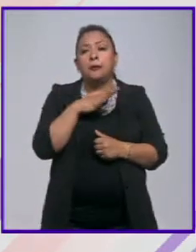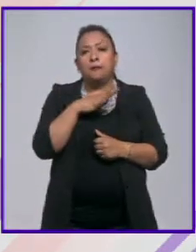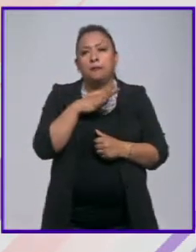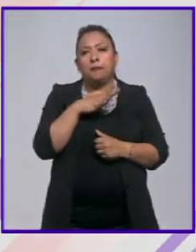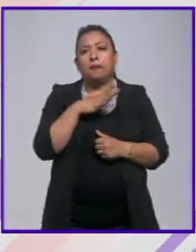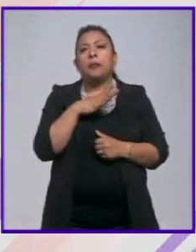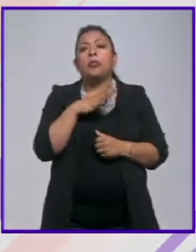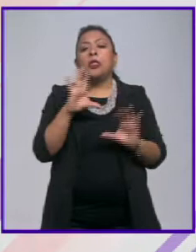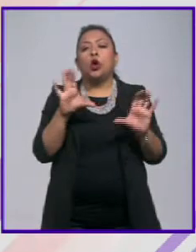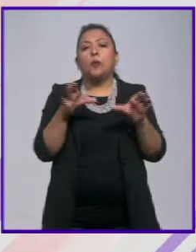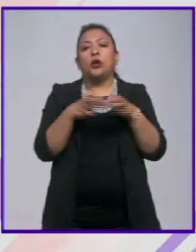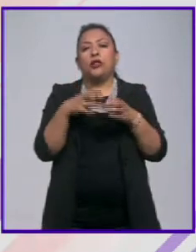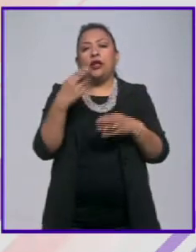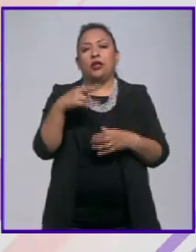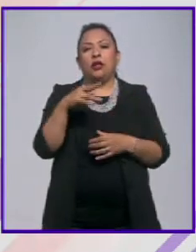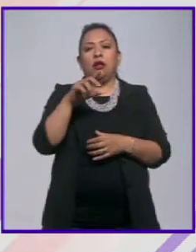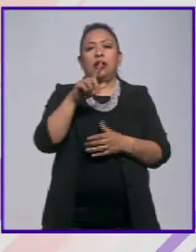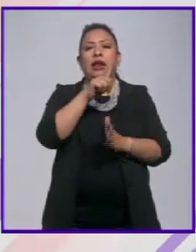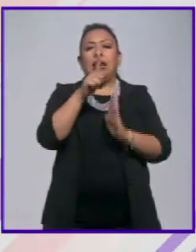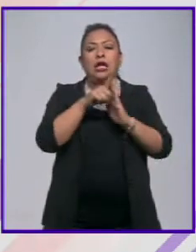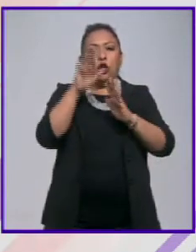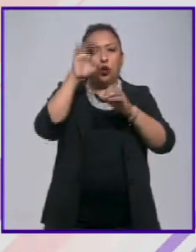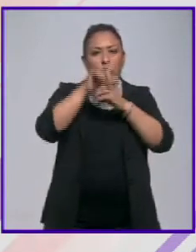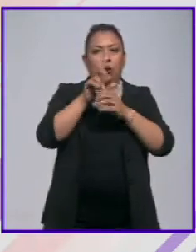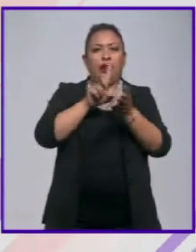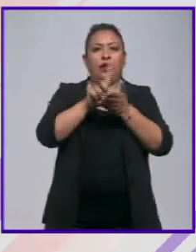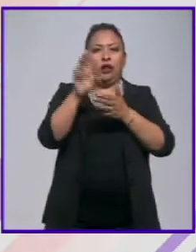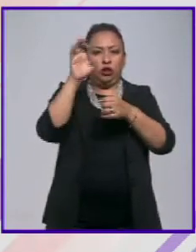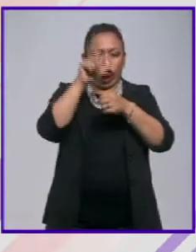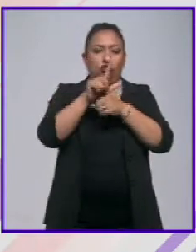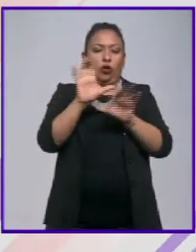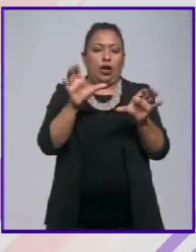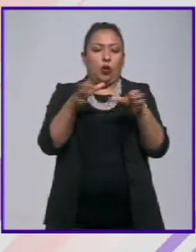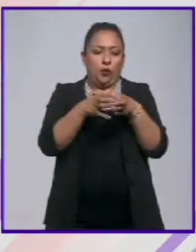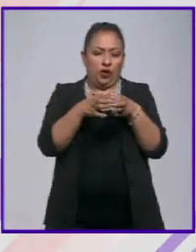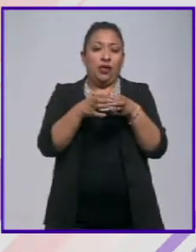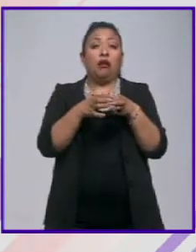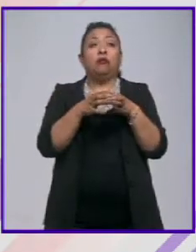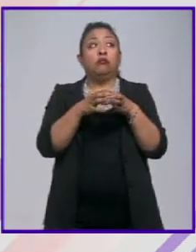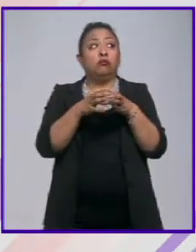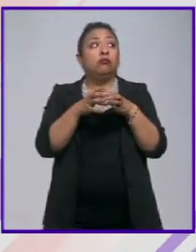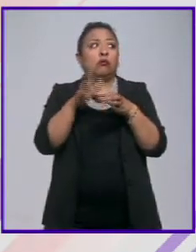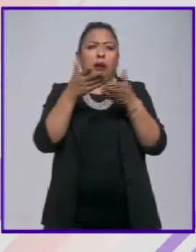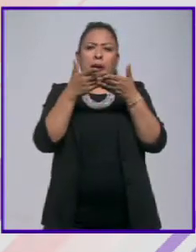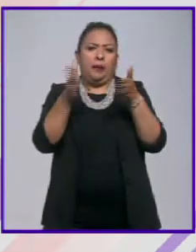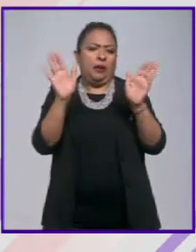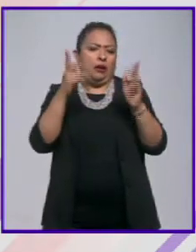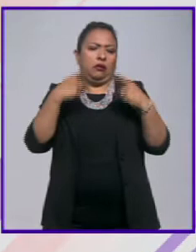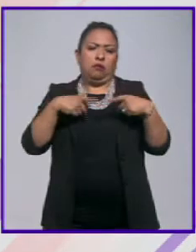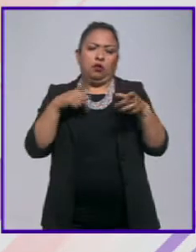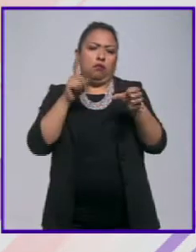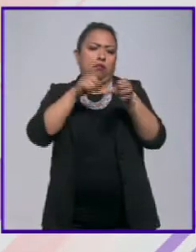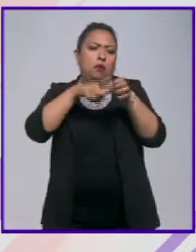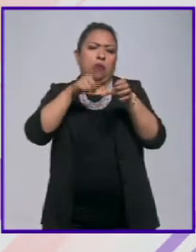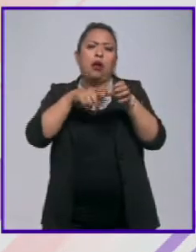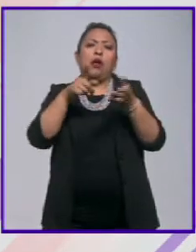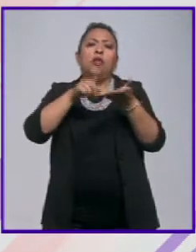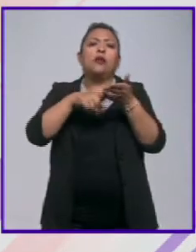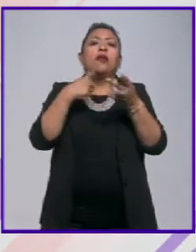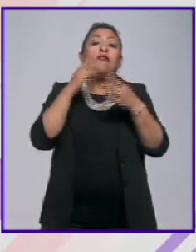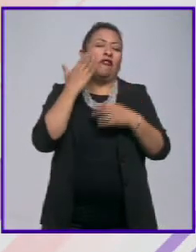comunidad que se llama ley de cultura y derechos culturales que evidentemente está abierta al público en el